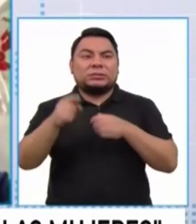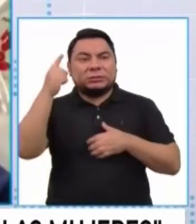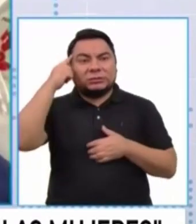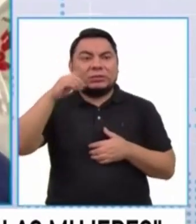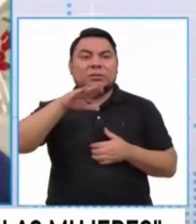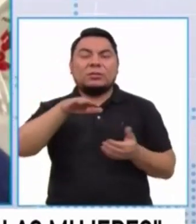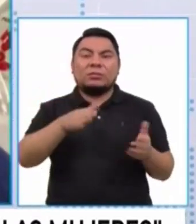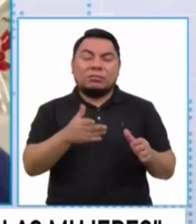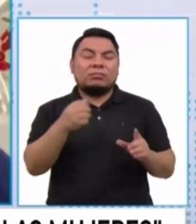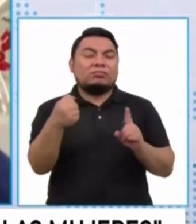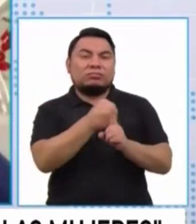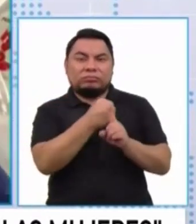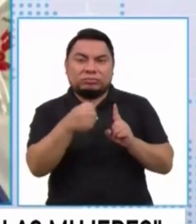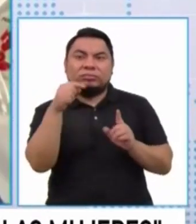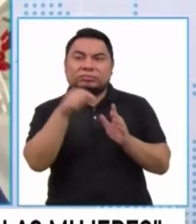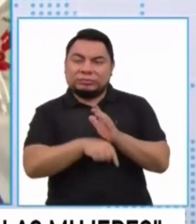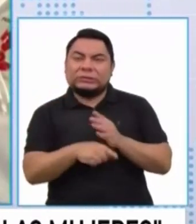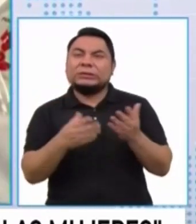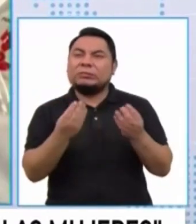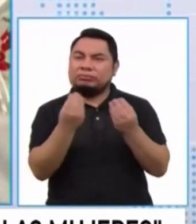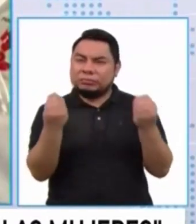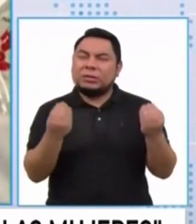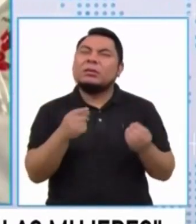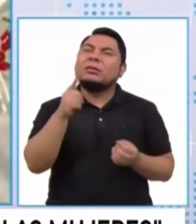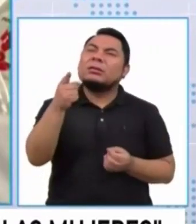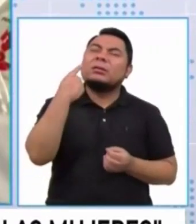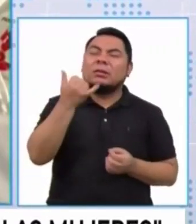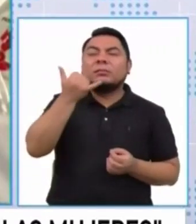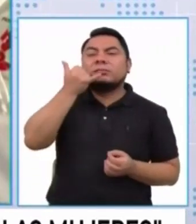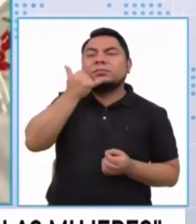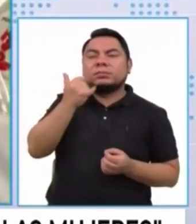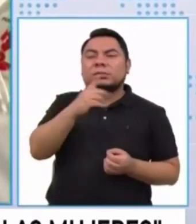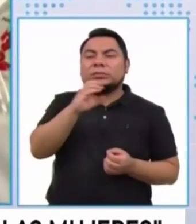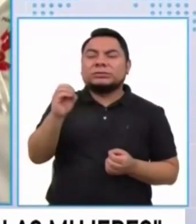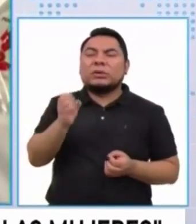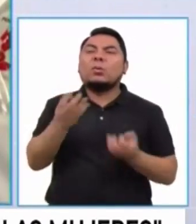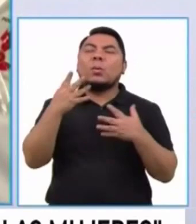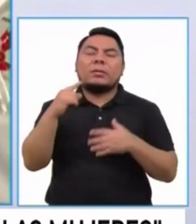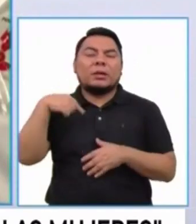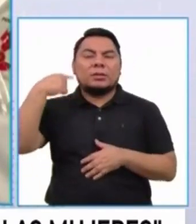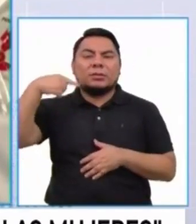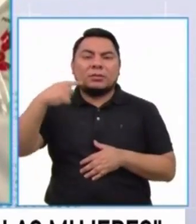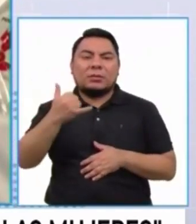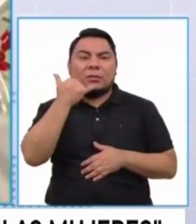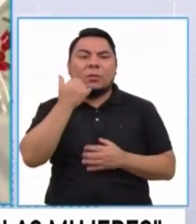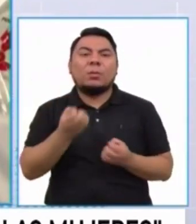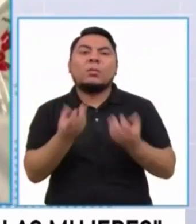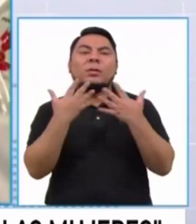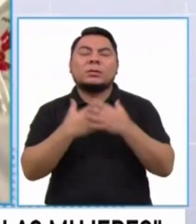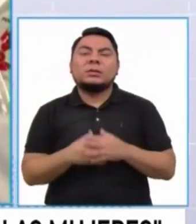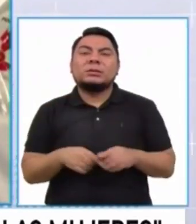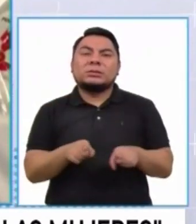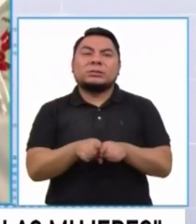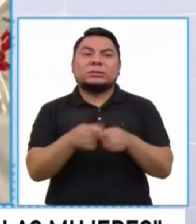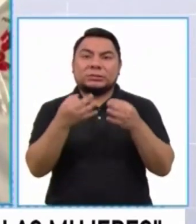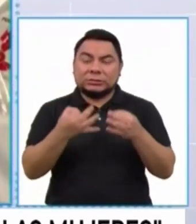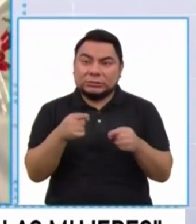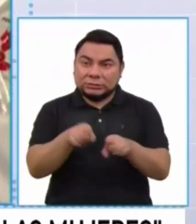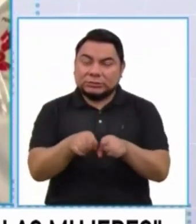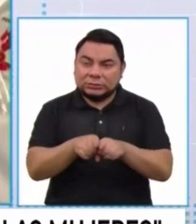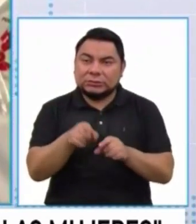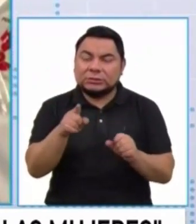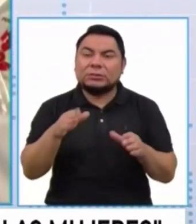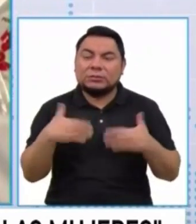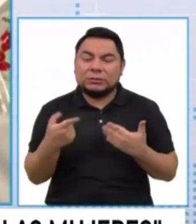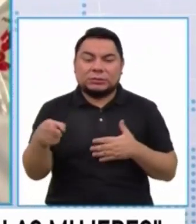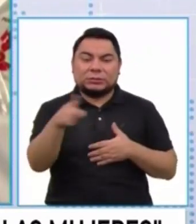contra la mujer y violencia de género. Bueno, ¿cuántos casos resuelve la línea 100? ¿Cuántos se reciben diariamente? Y la eficiencia de la misma, ¿no?